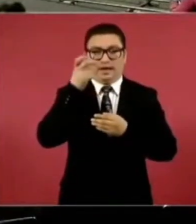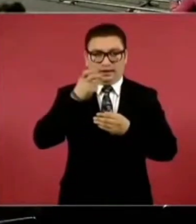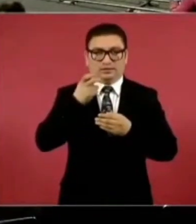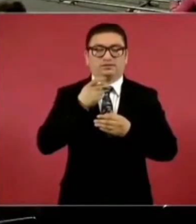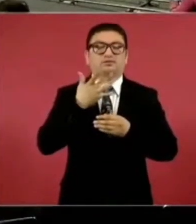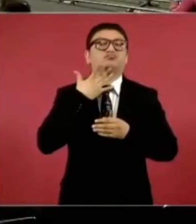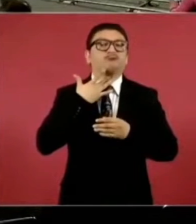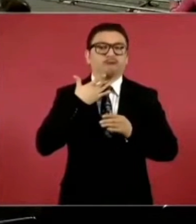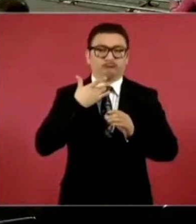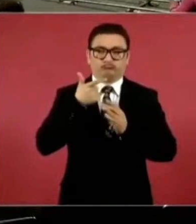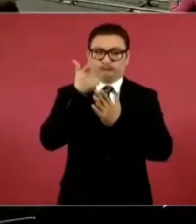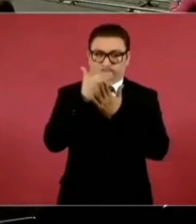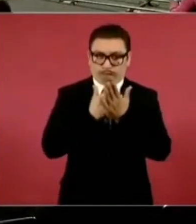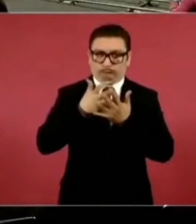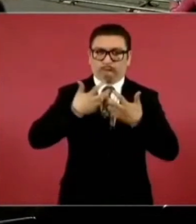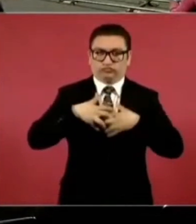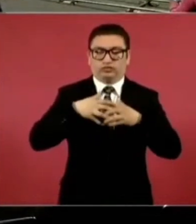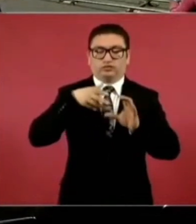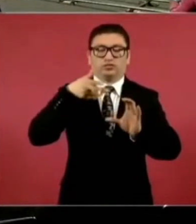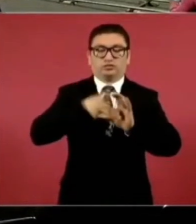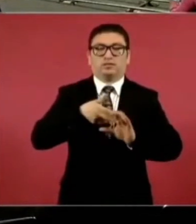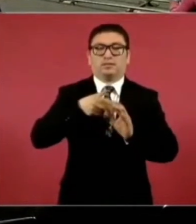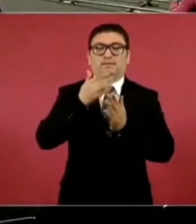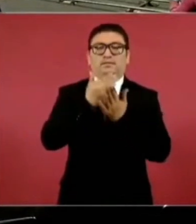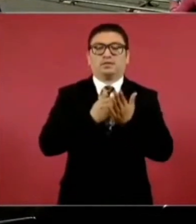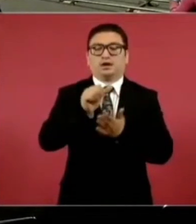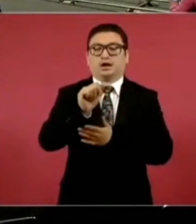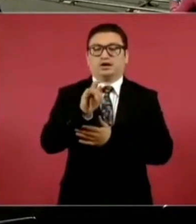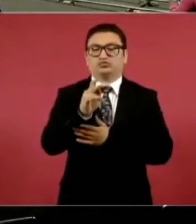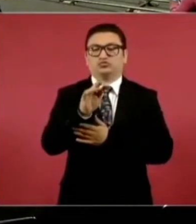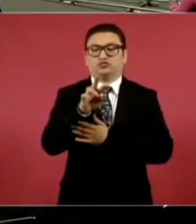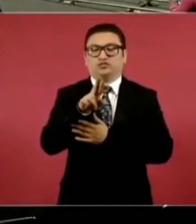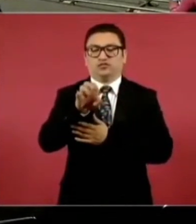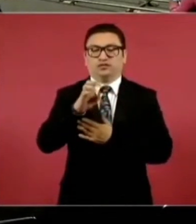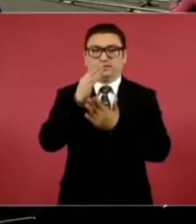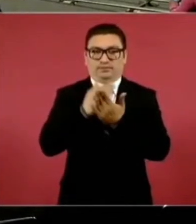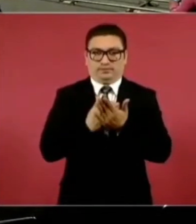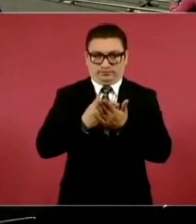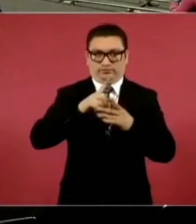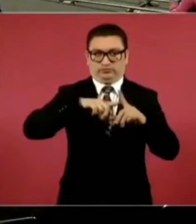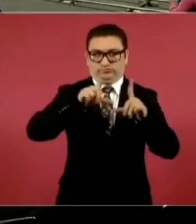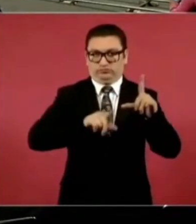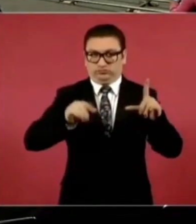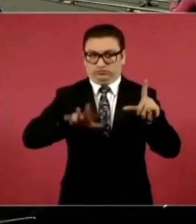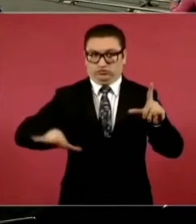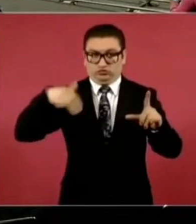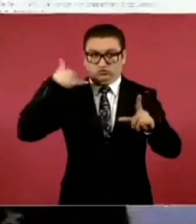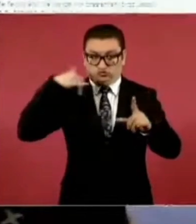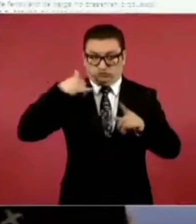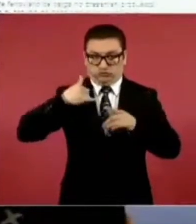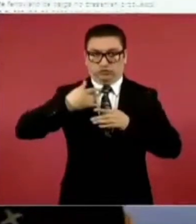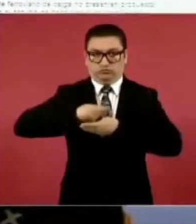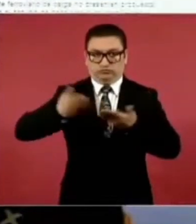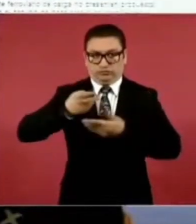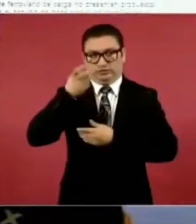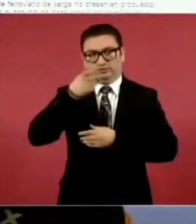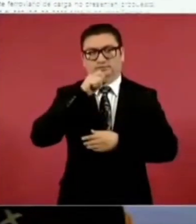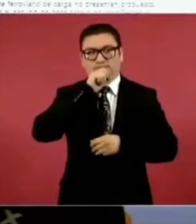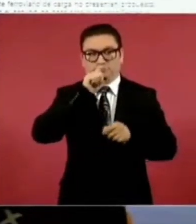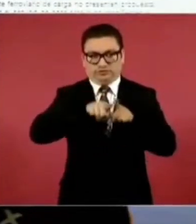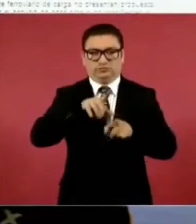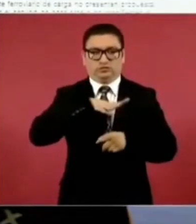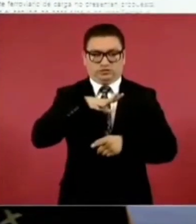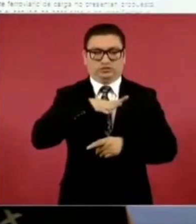diésel bajo en azufre en toda la península de Yucatán ese